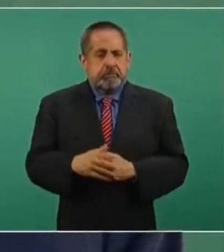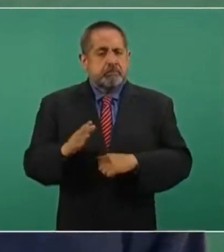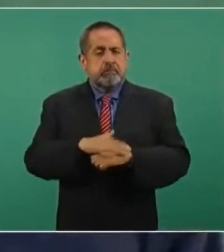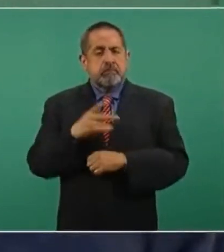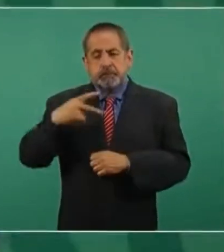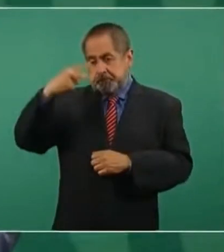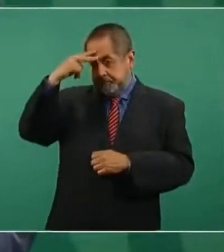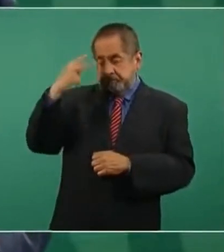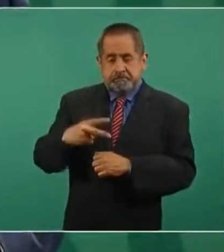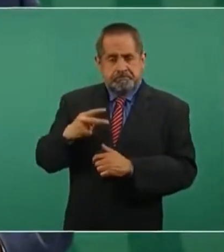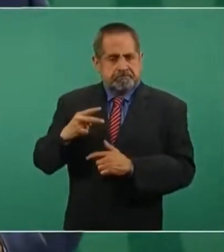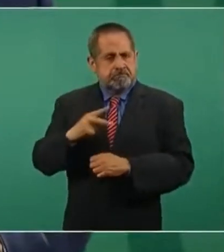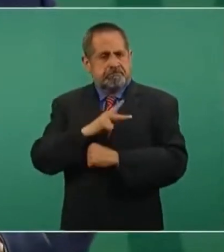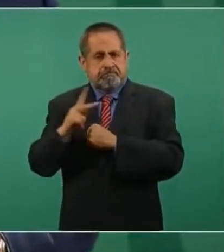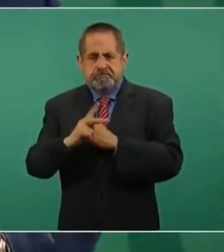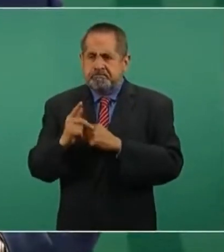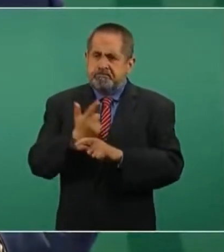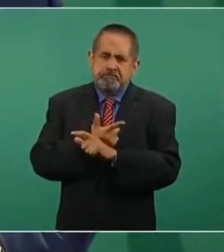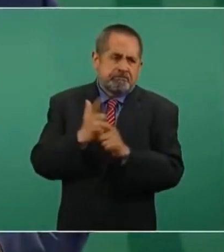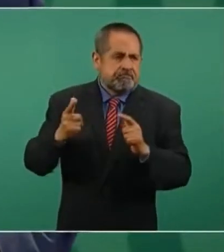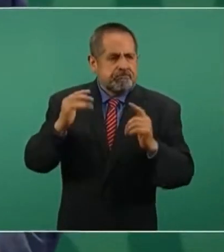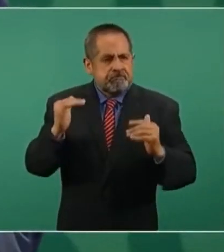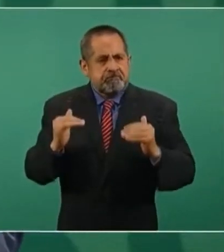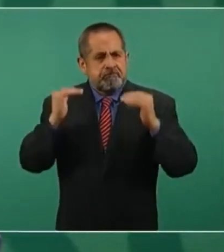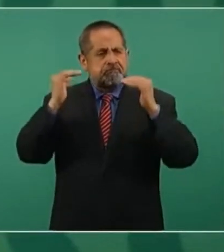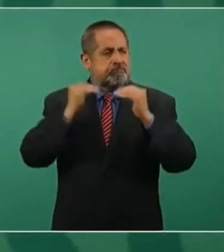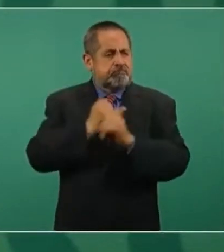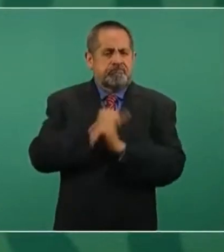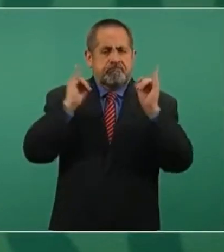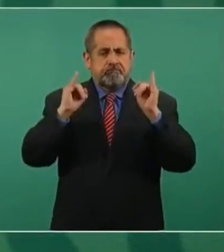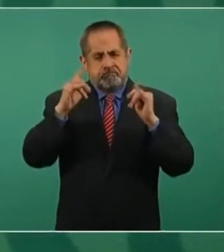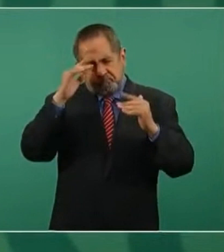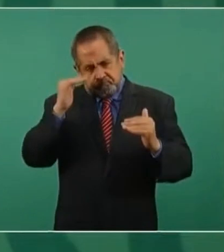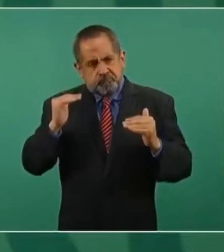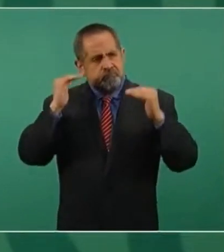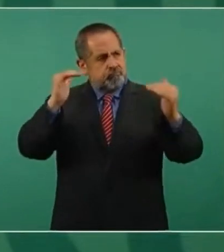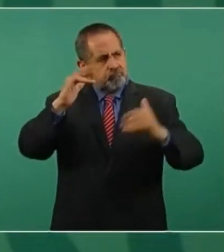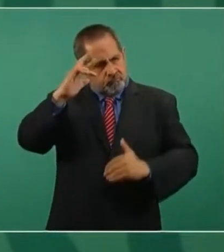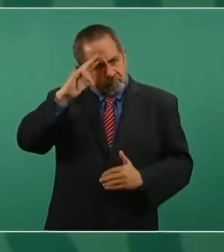México es un país libre, independiente, soberano.